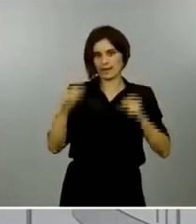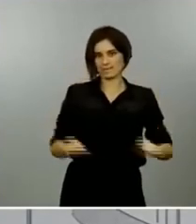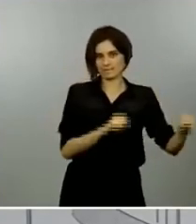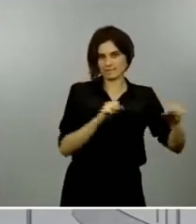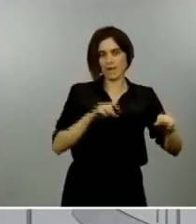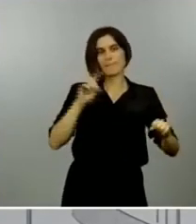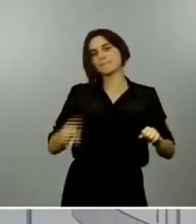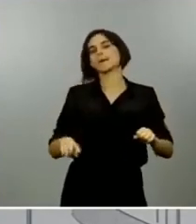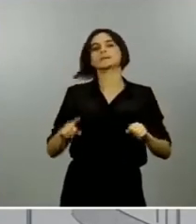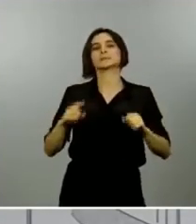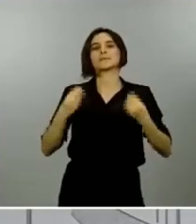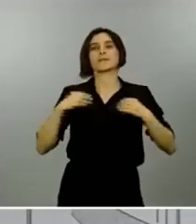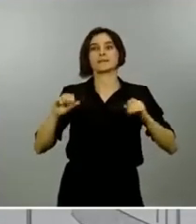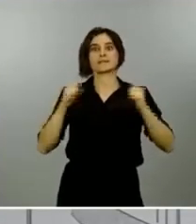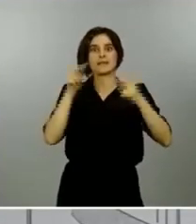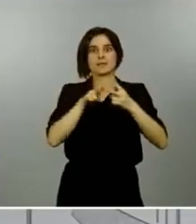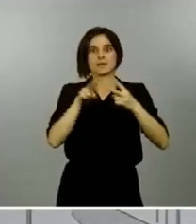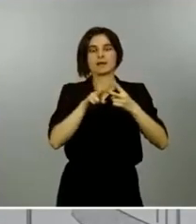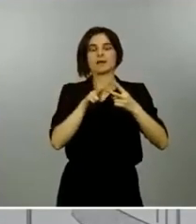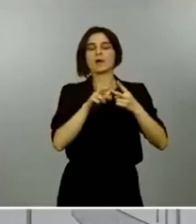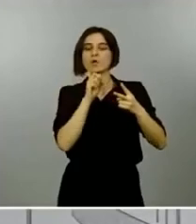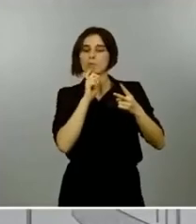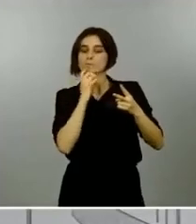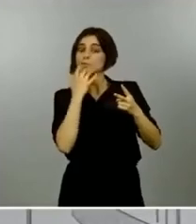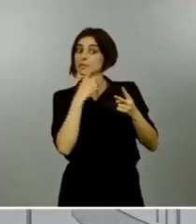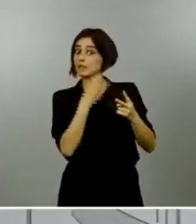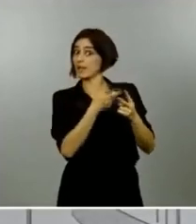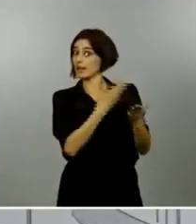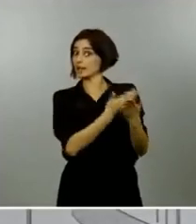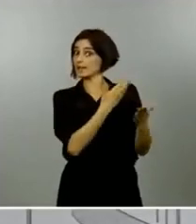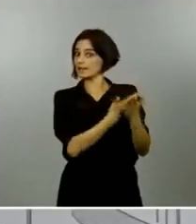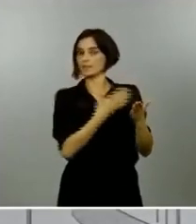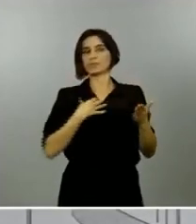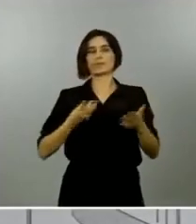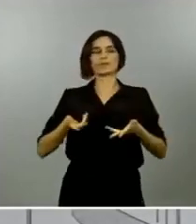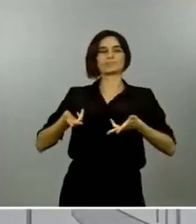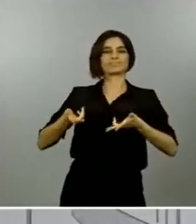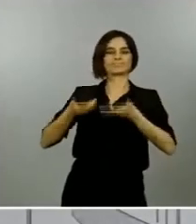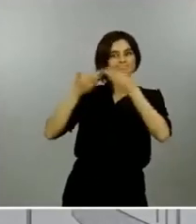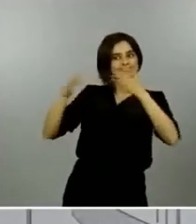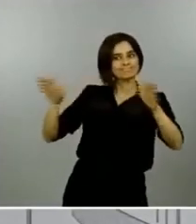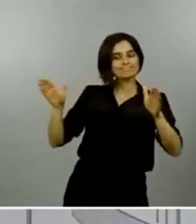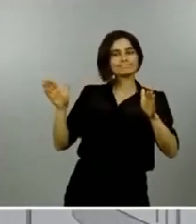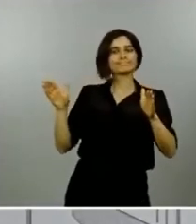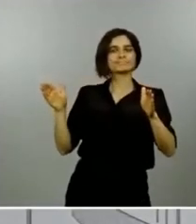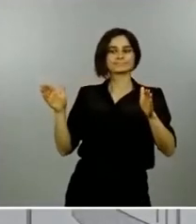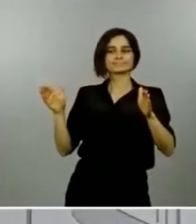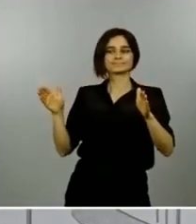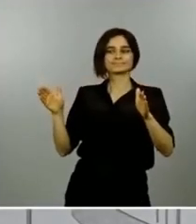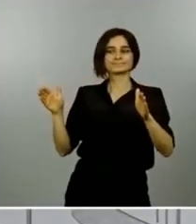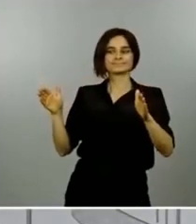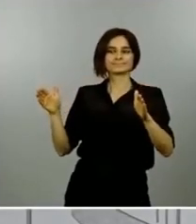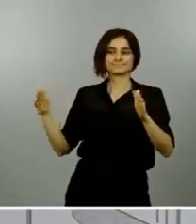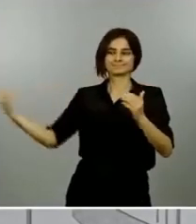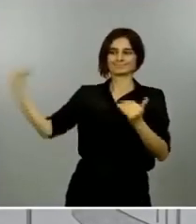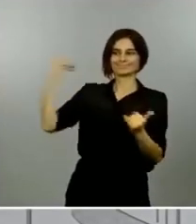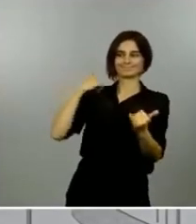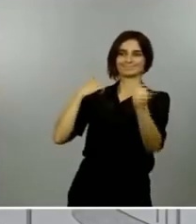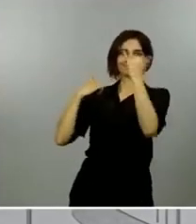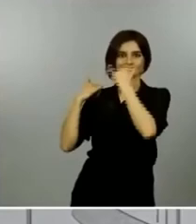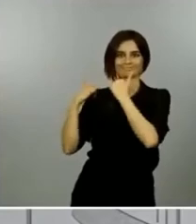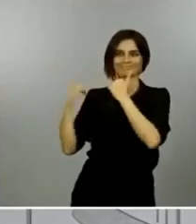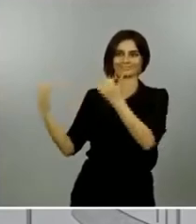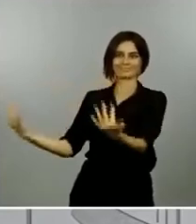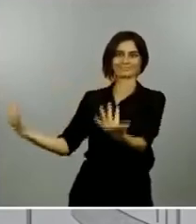lógicamente empezar a reabrir en la medida de nuestras posibilidades esas rutas pero con muchísima